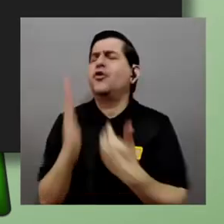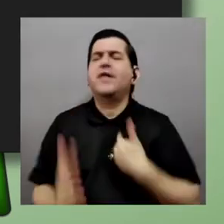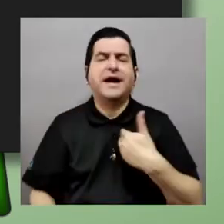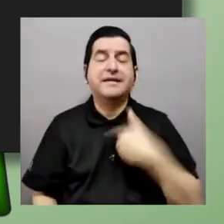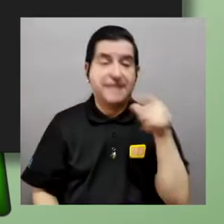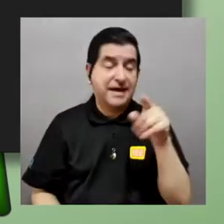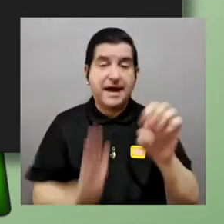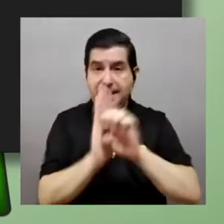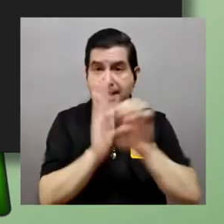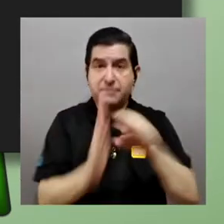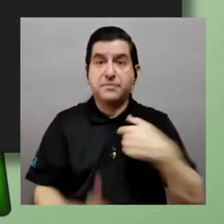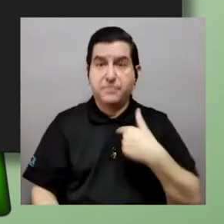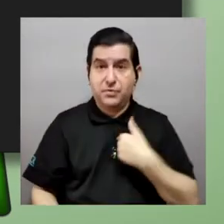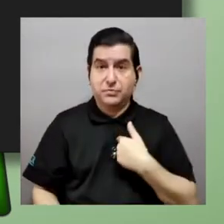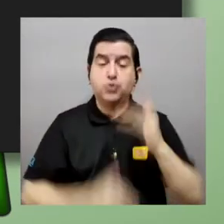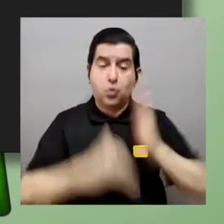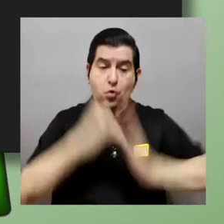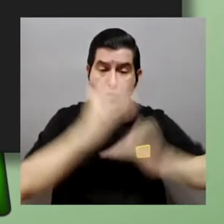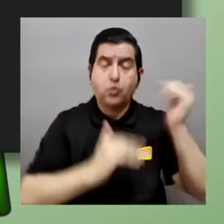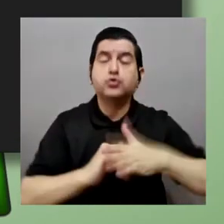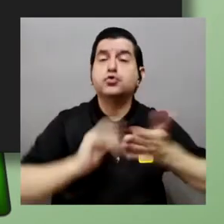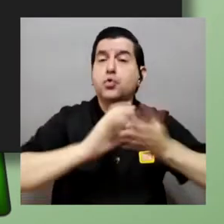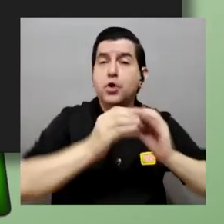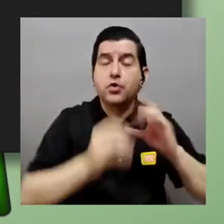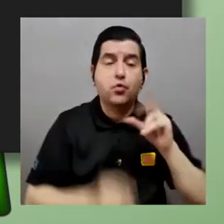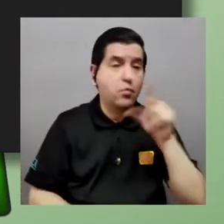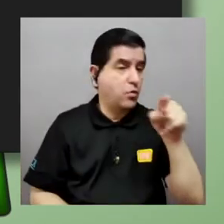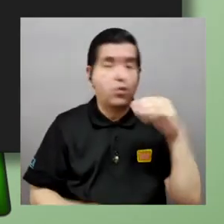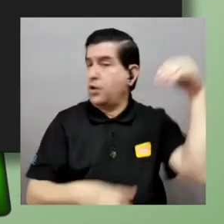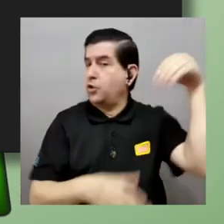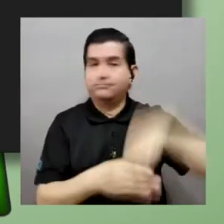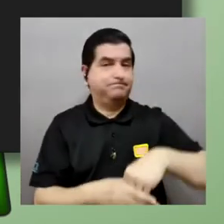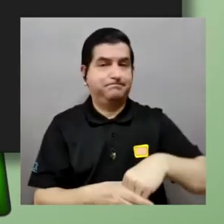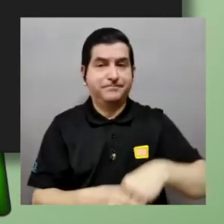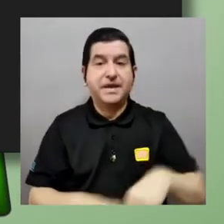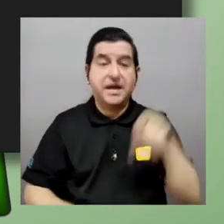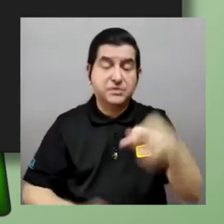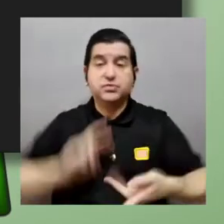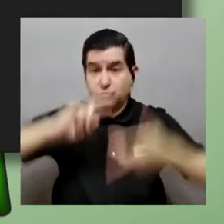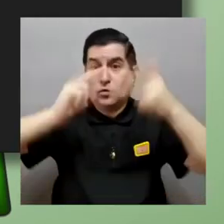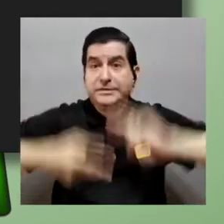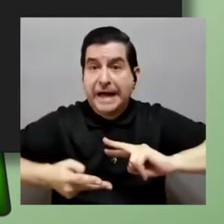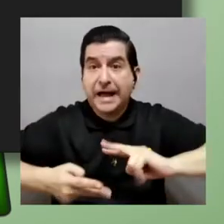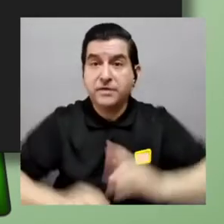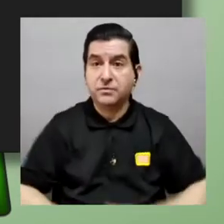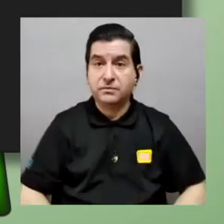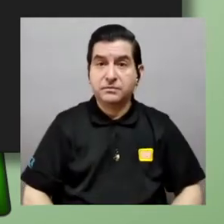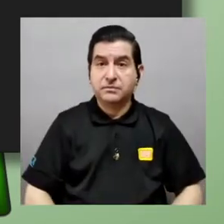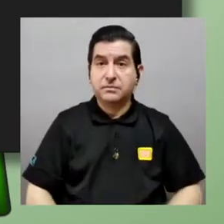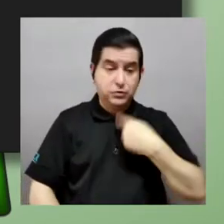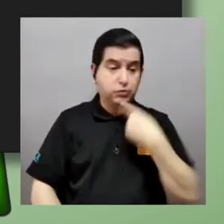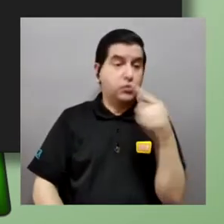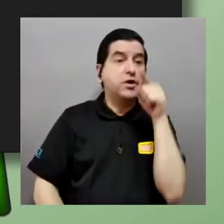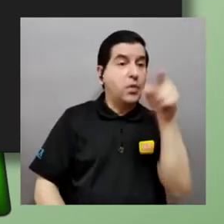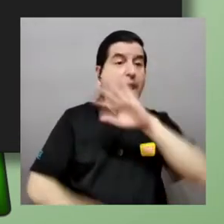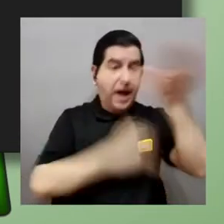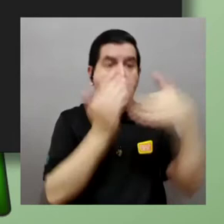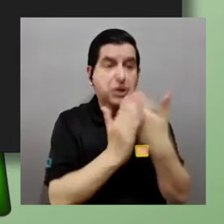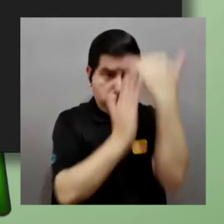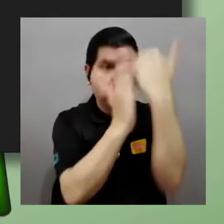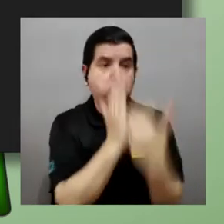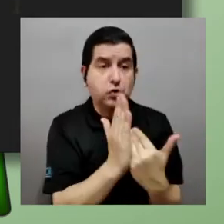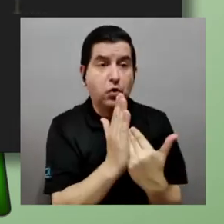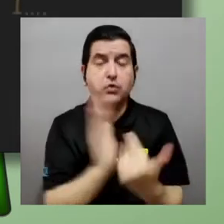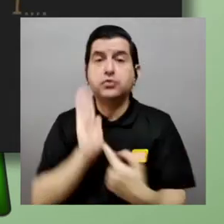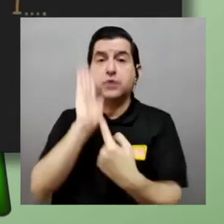darles y les voy a construir un número que no está en esa lista entonces es una contradicción porque sería yo digo que ahí están todos en esa lista y yo les muestro uno